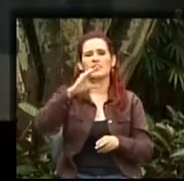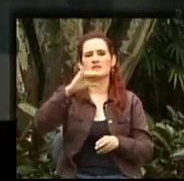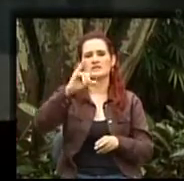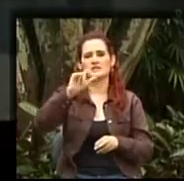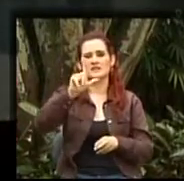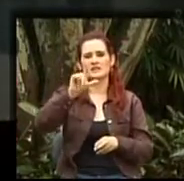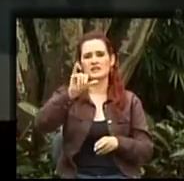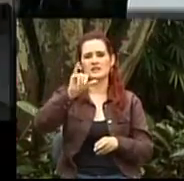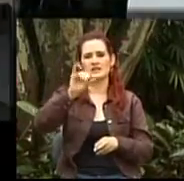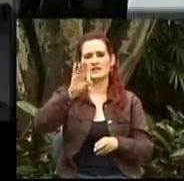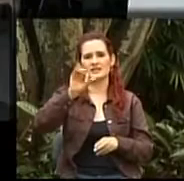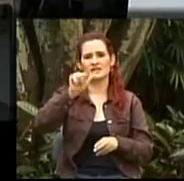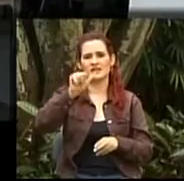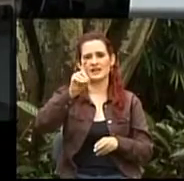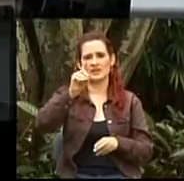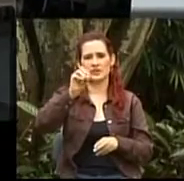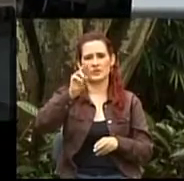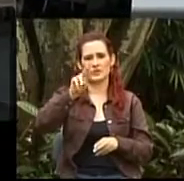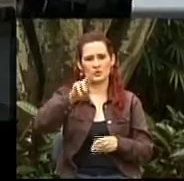somos profesores,